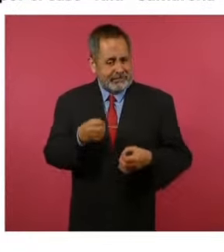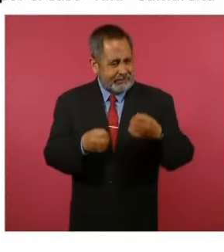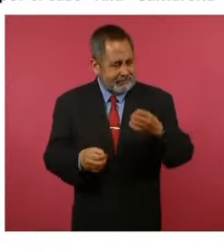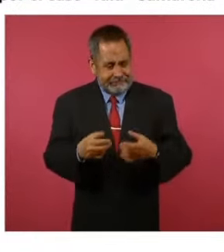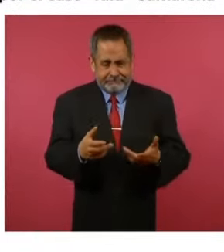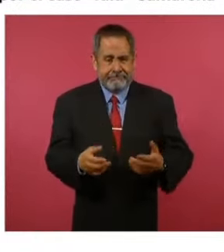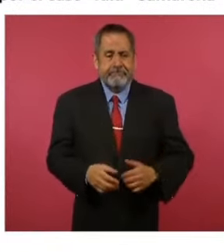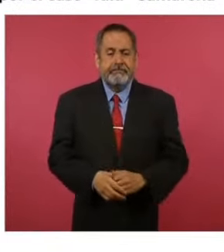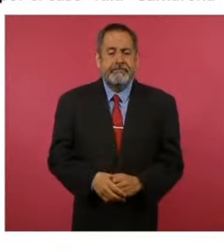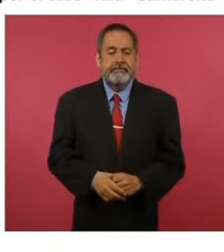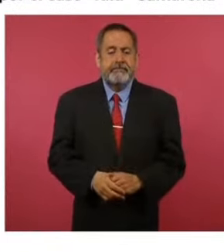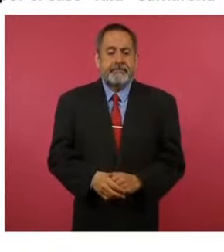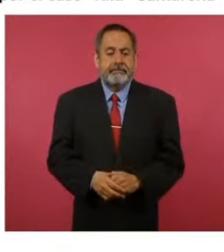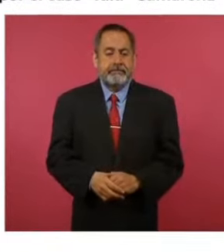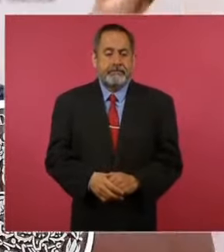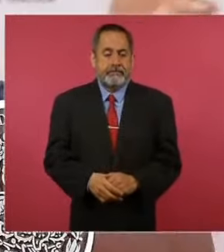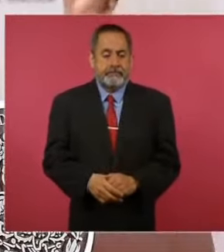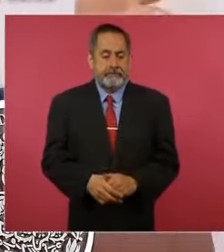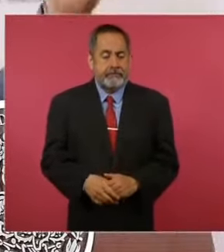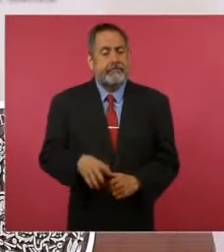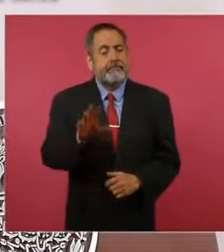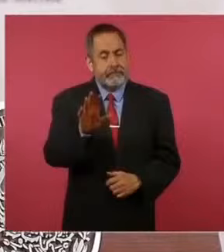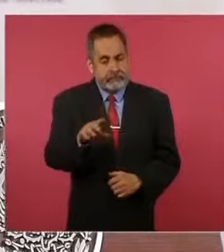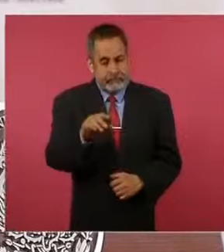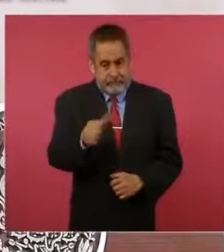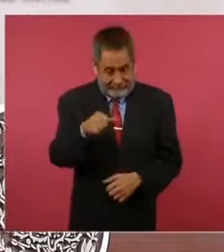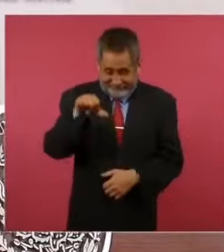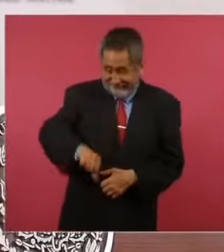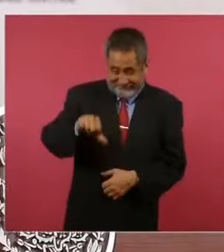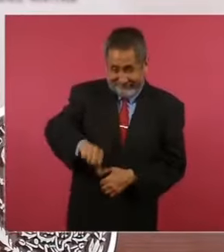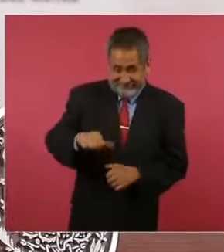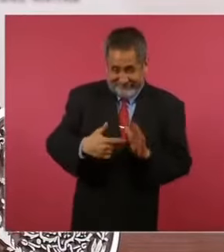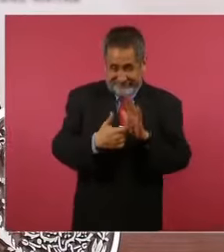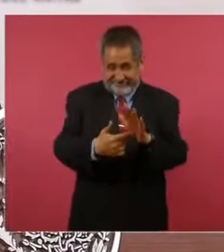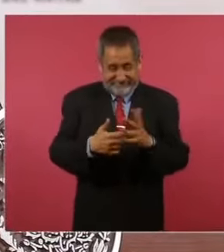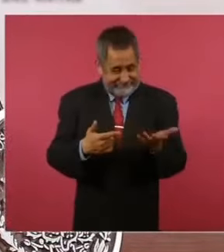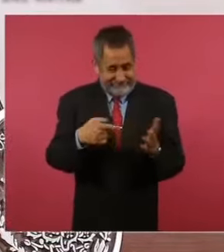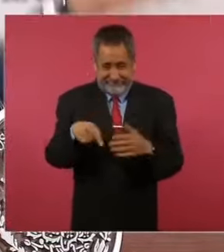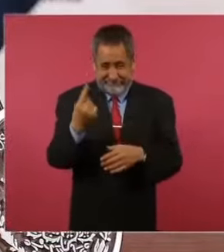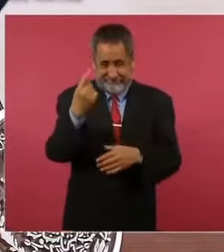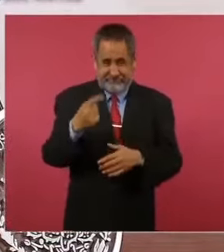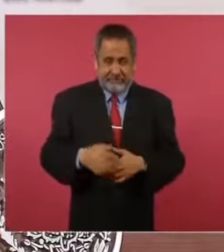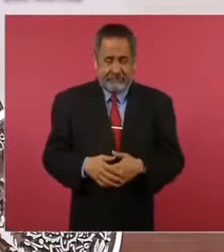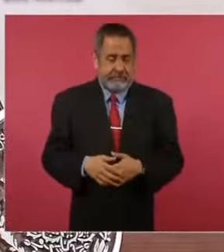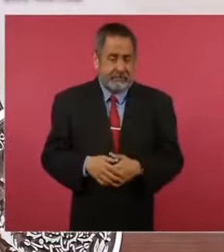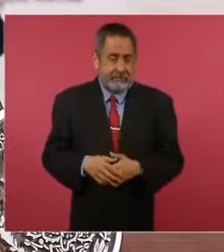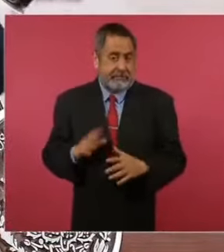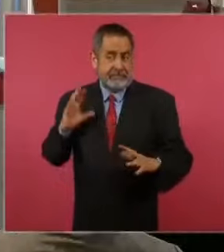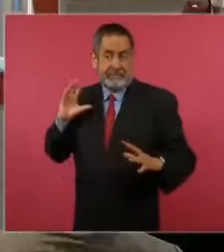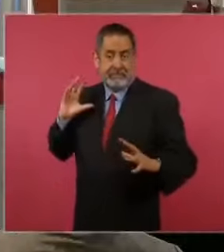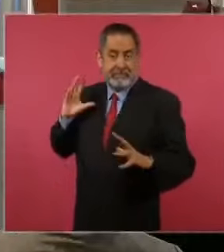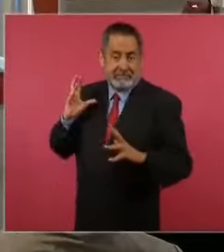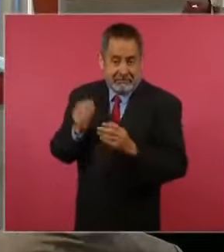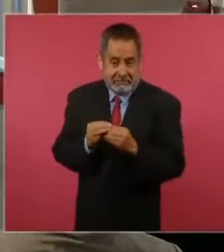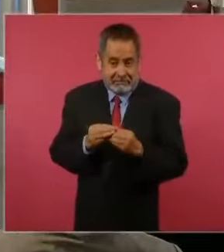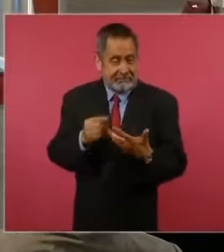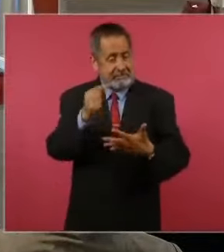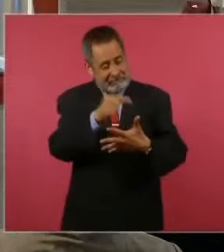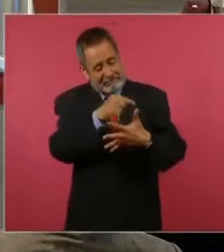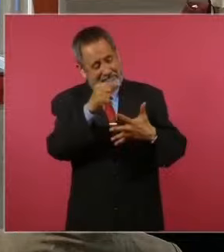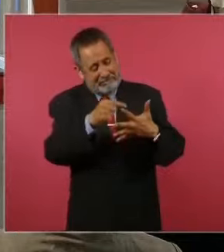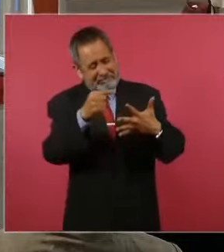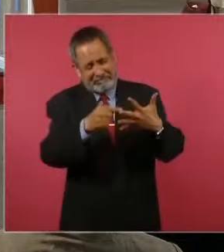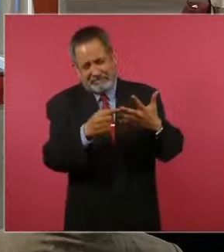A ver, pero estamos hablando de hoy, si les hago el